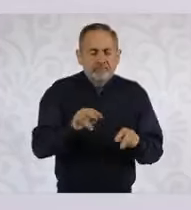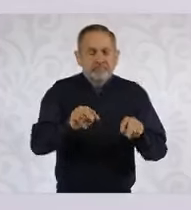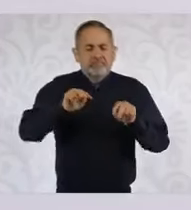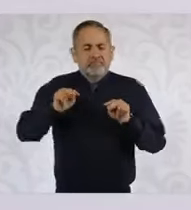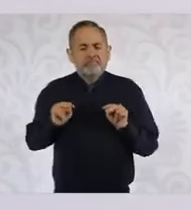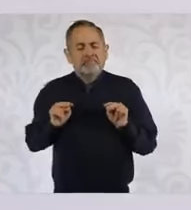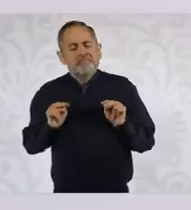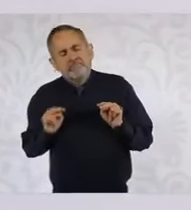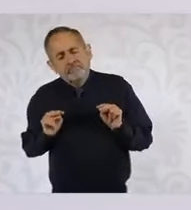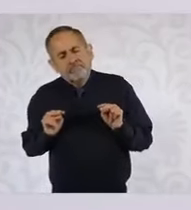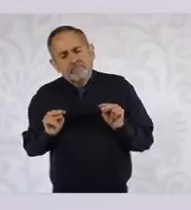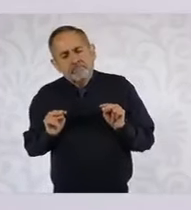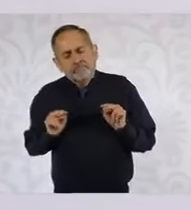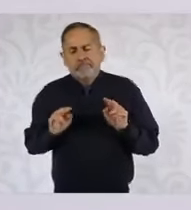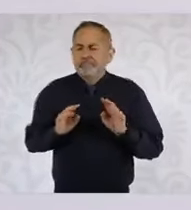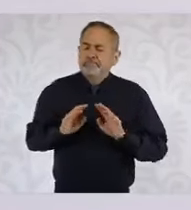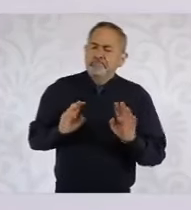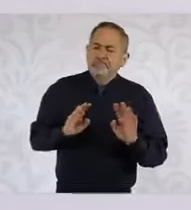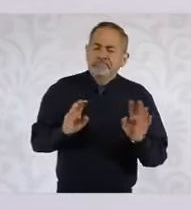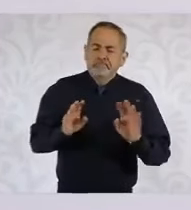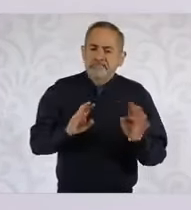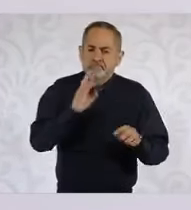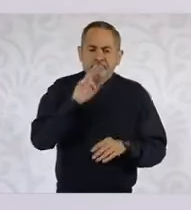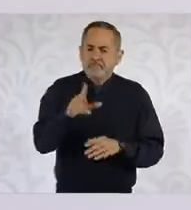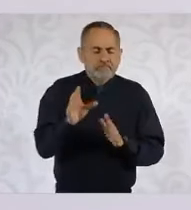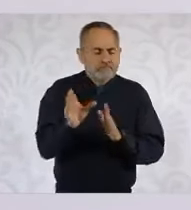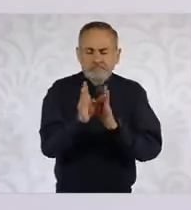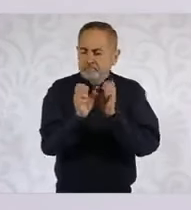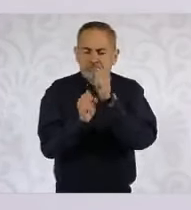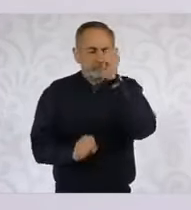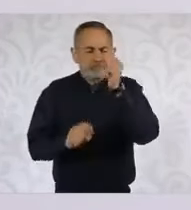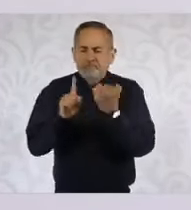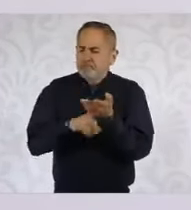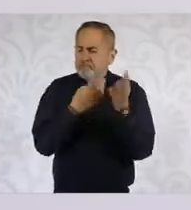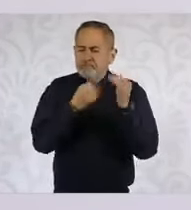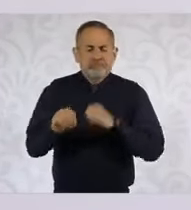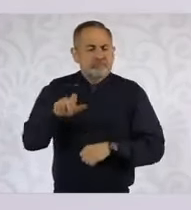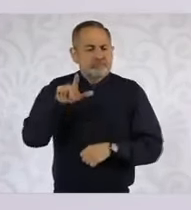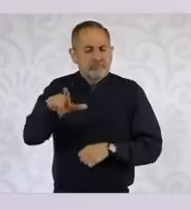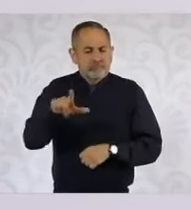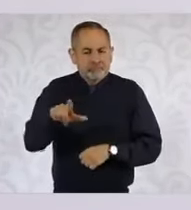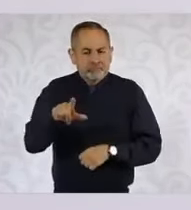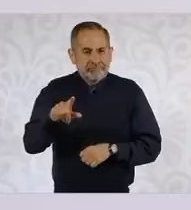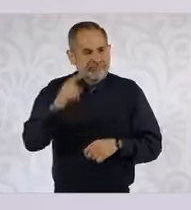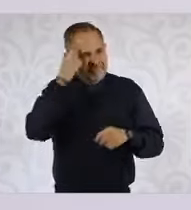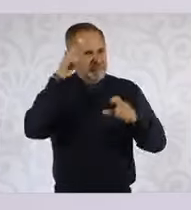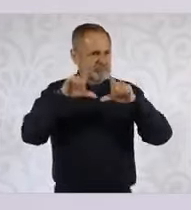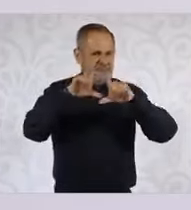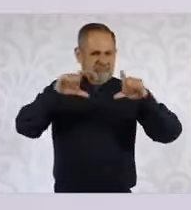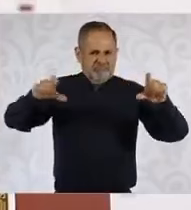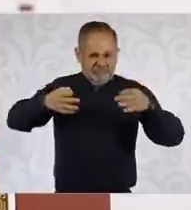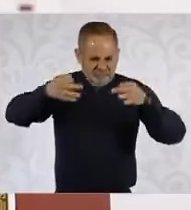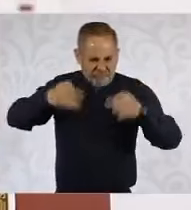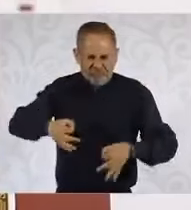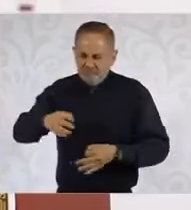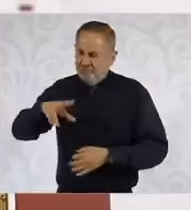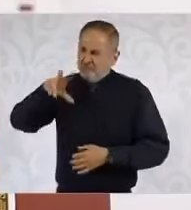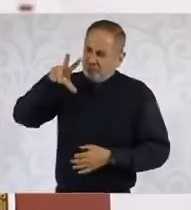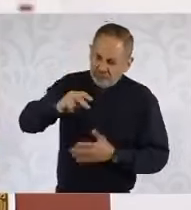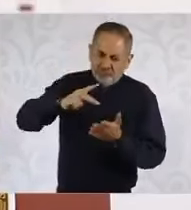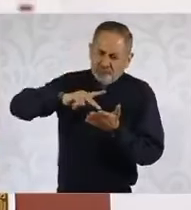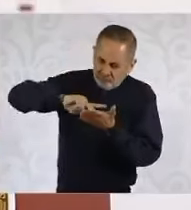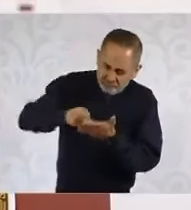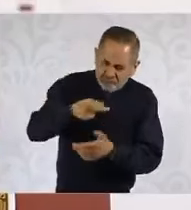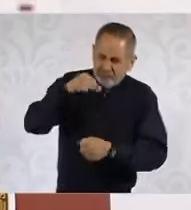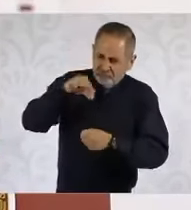recuperar el origen de la Constitución del 17, sufragio efectivo, no reelección, porque además durante